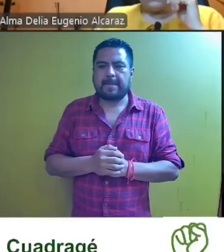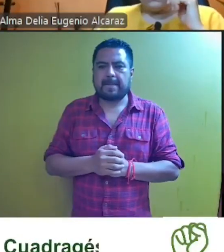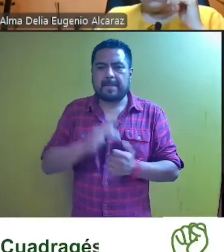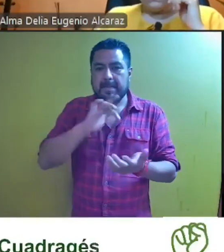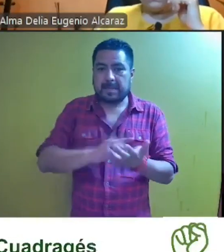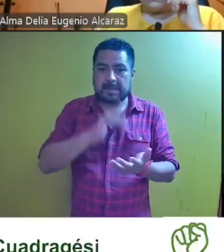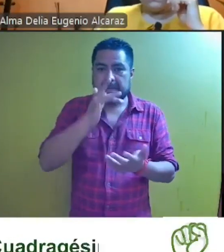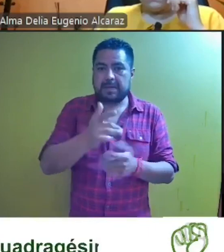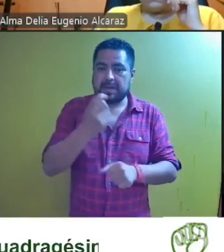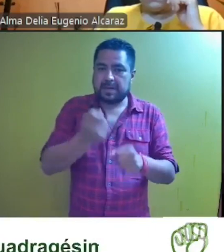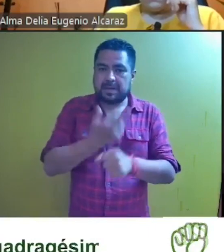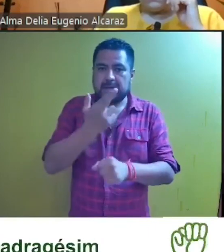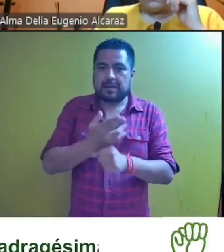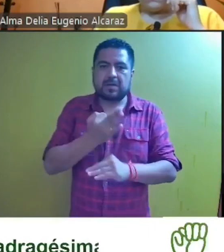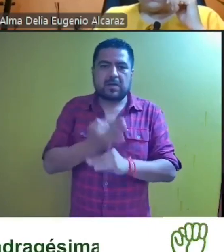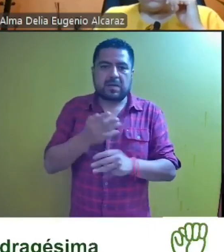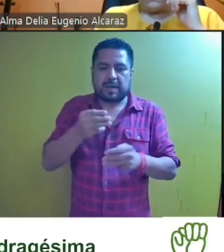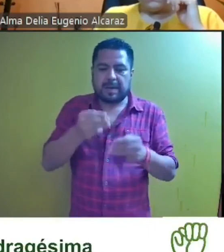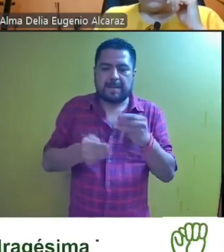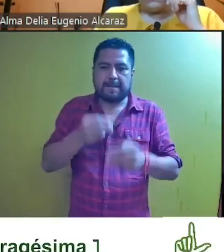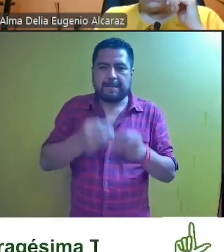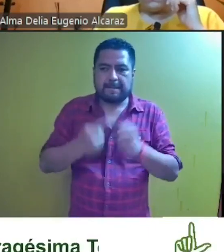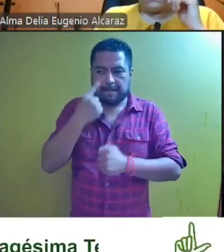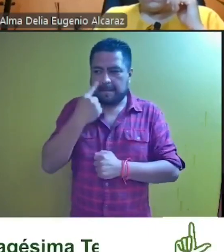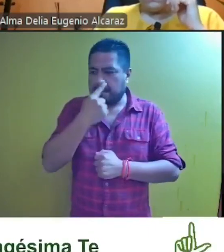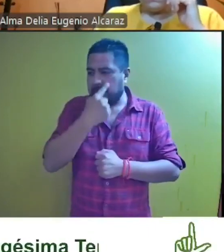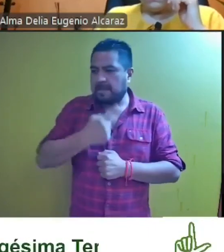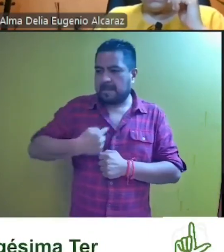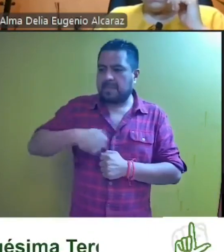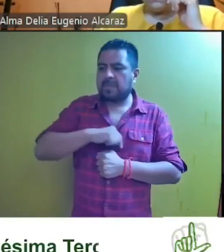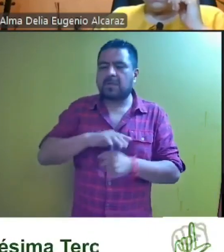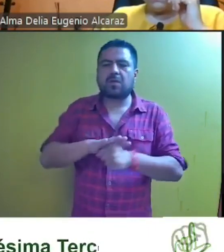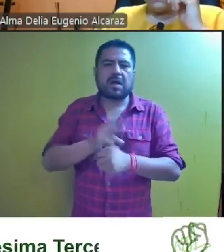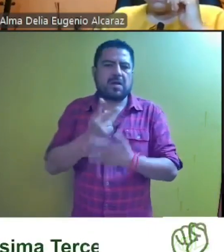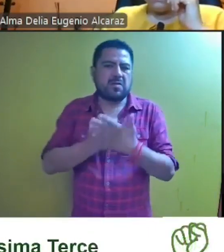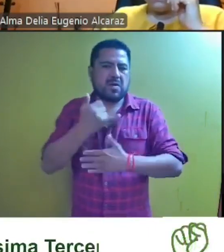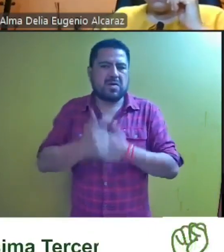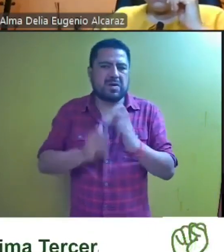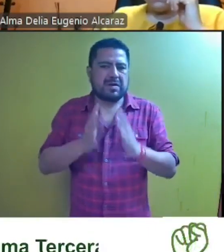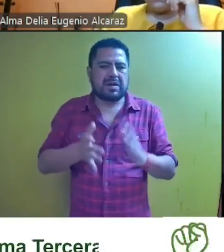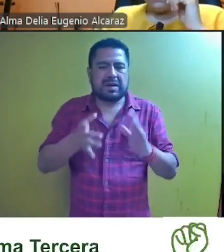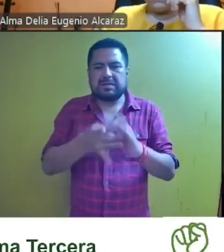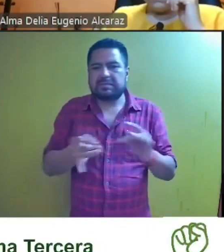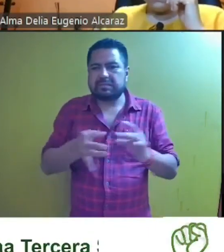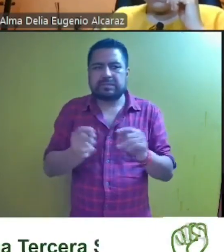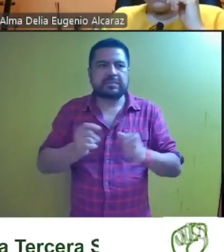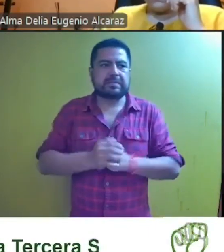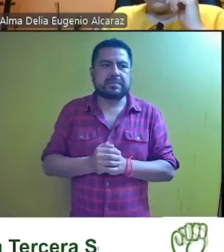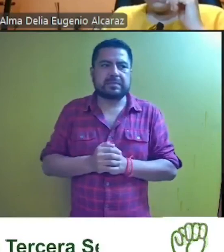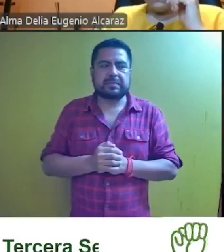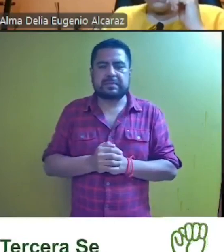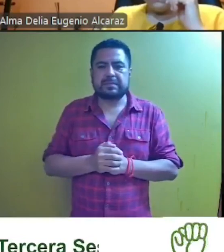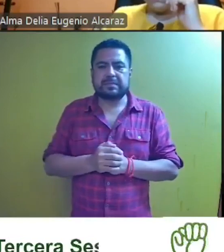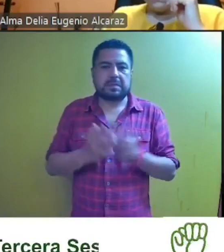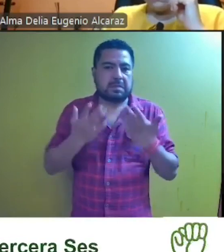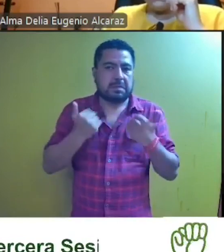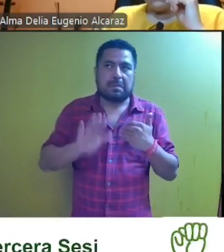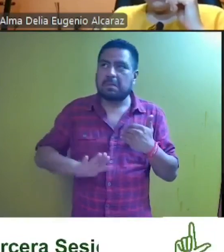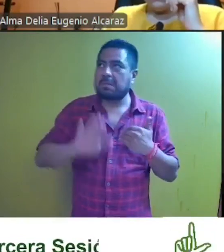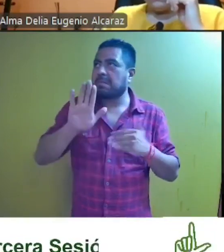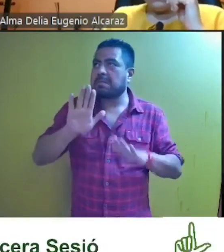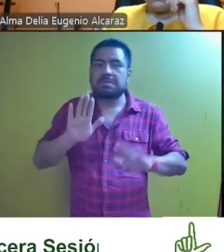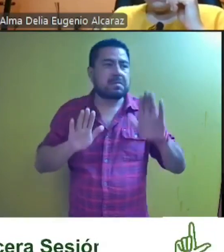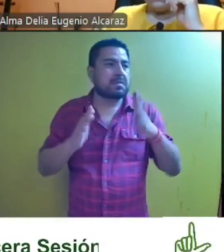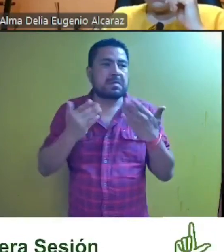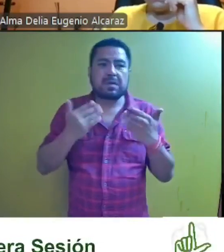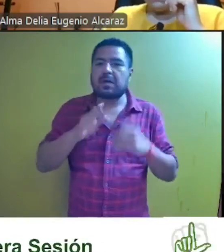Gracias, secretario. Magistradas, magistrado, está en nuestra consideración el proyecto del que se ha dado cuenta. No habiendo comentarios